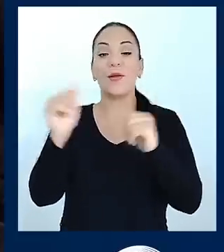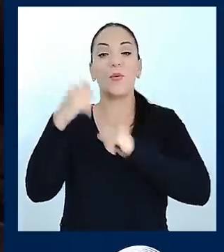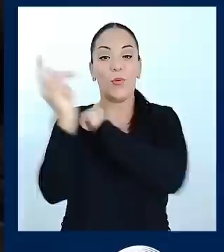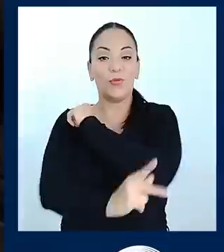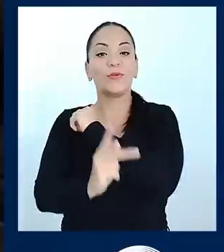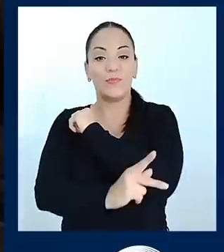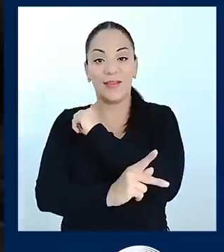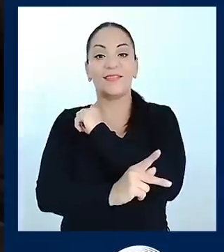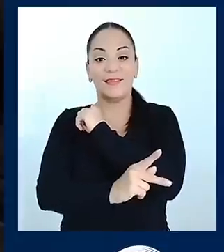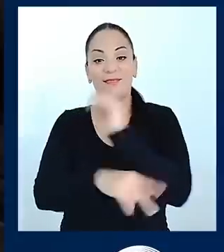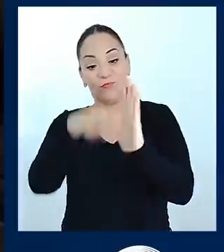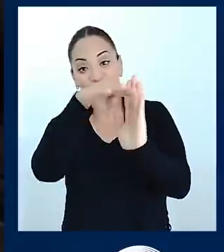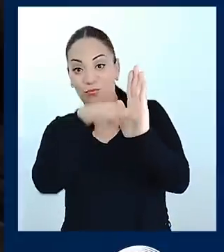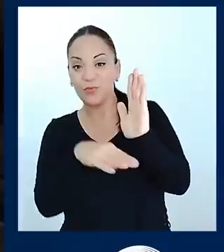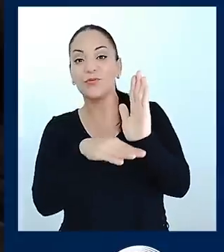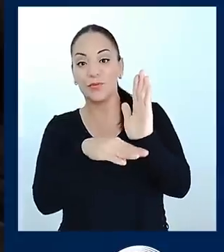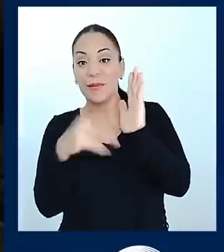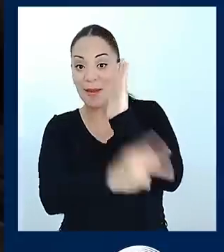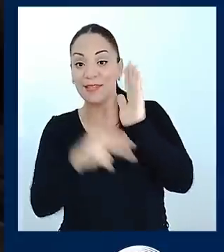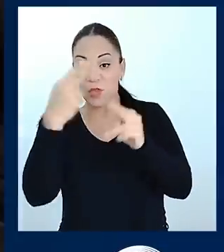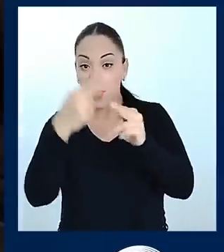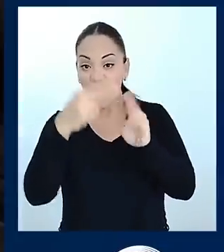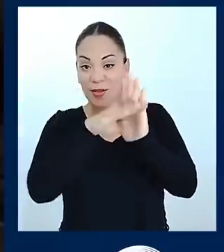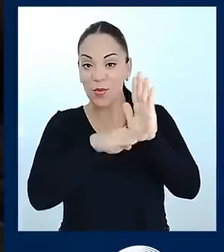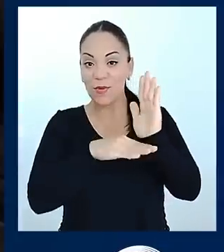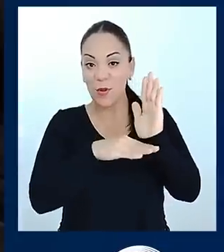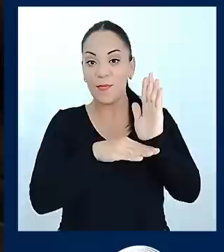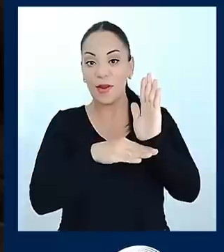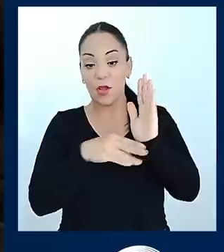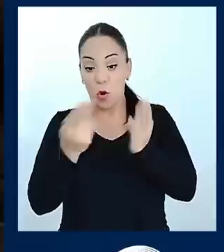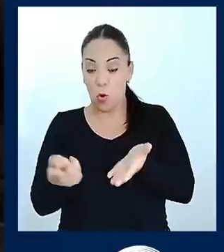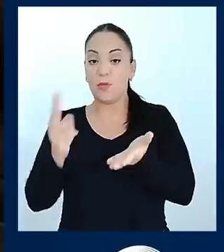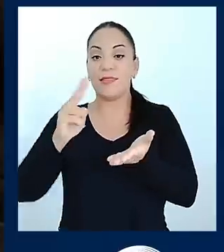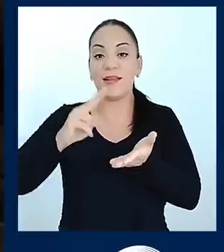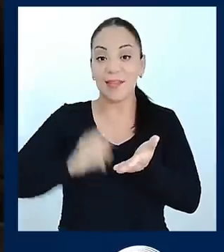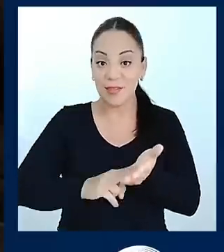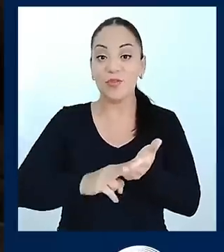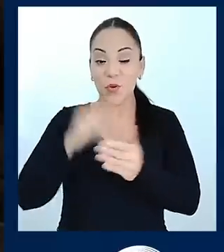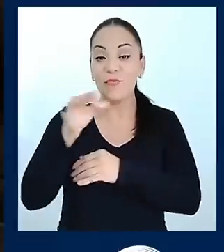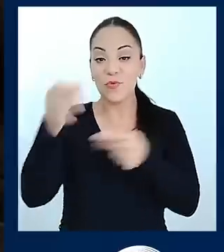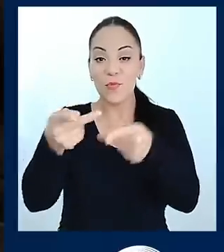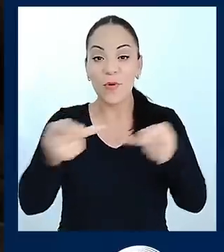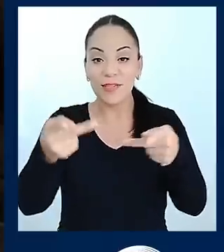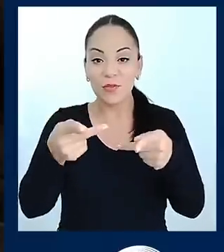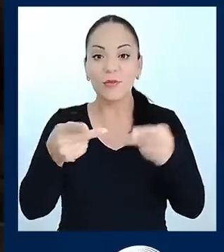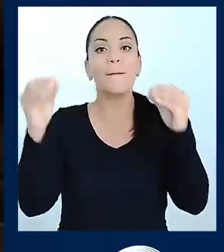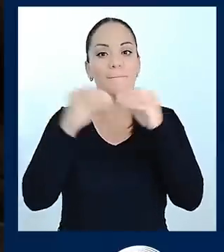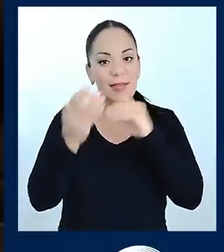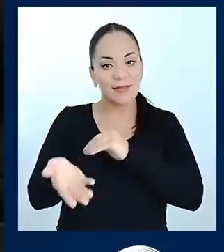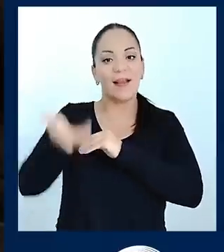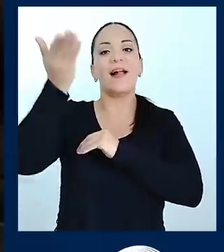expectativa de contratación, es decir, de empleo futuro más alta de esos